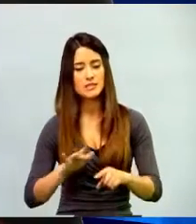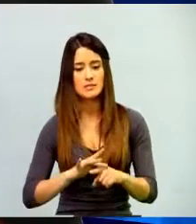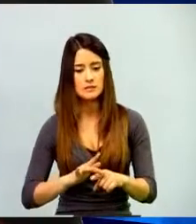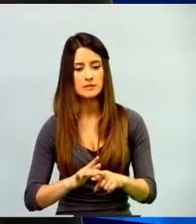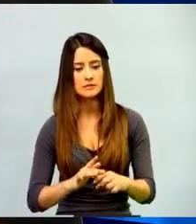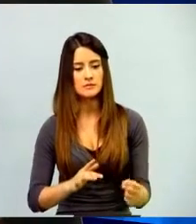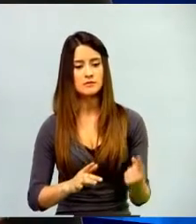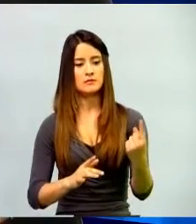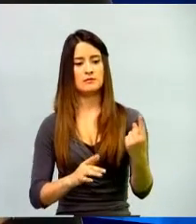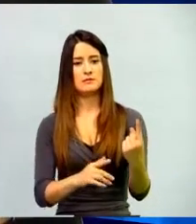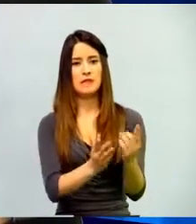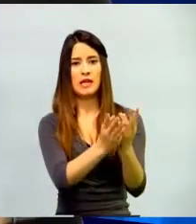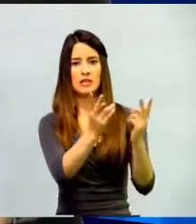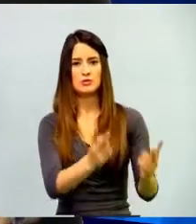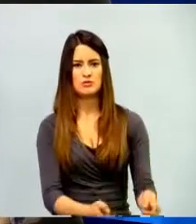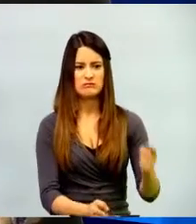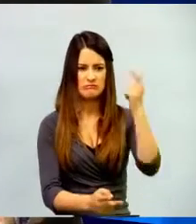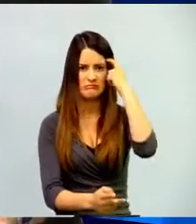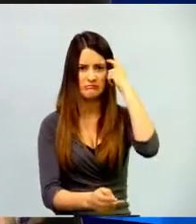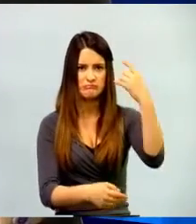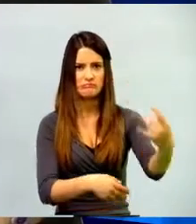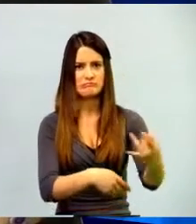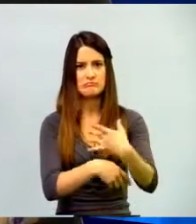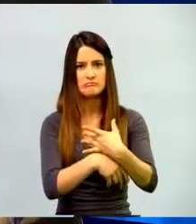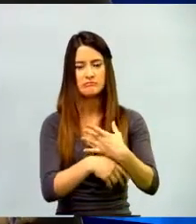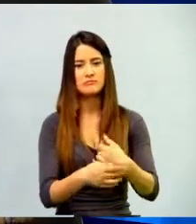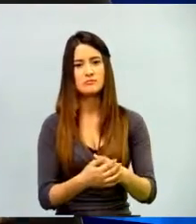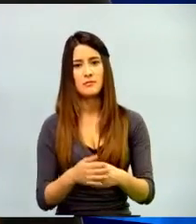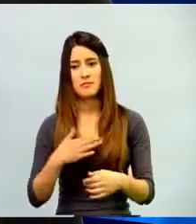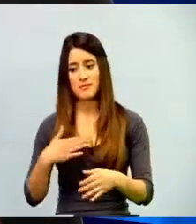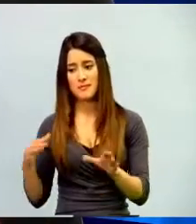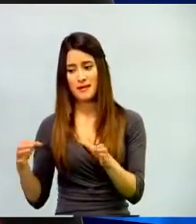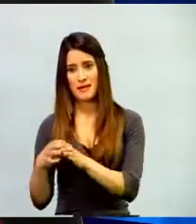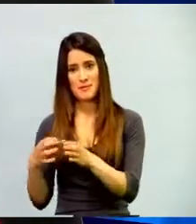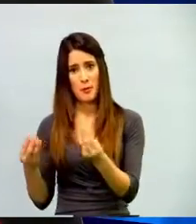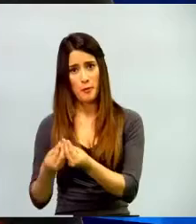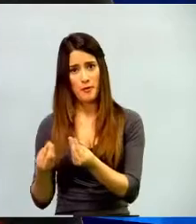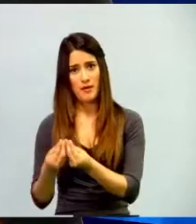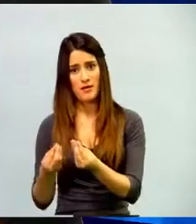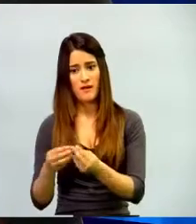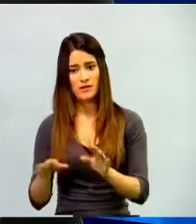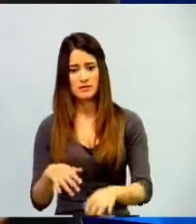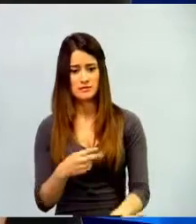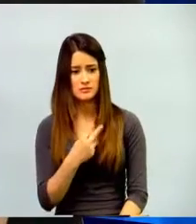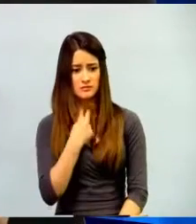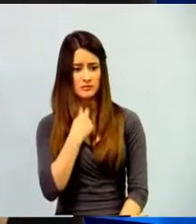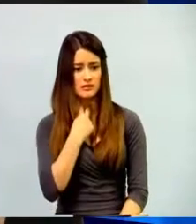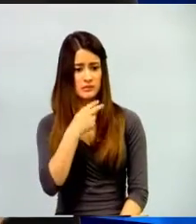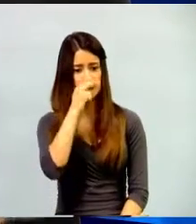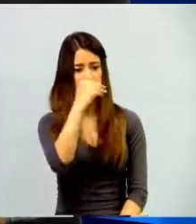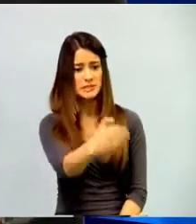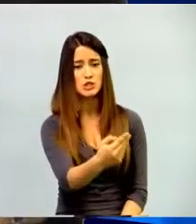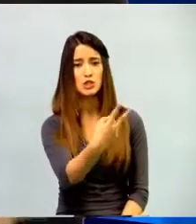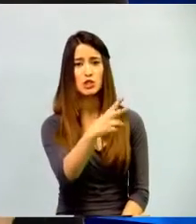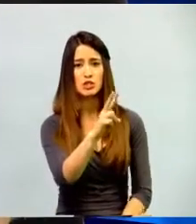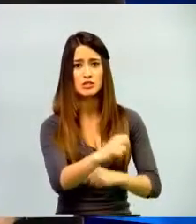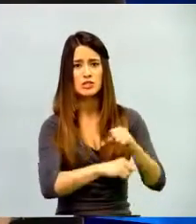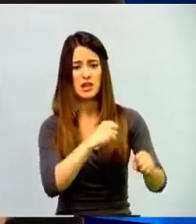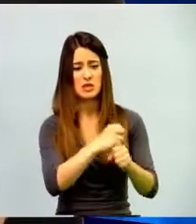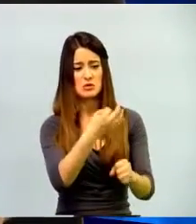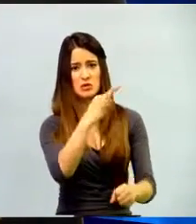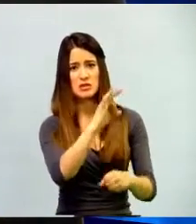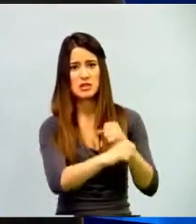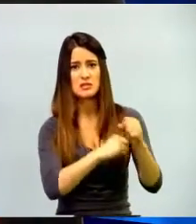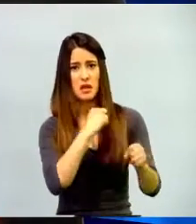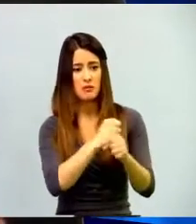equipo a veces se frustra porque ha tenido que aprender de niños de doce años, de trece años, haciendo tutoriales en Minecraft y